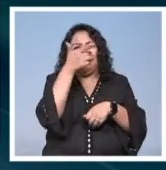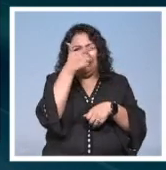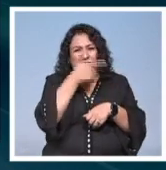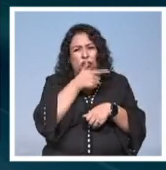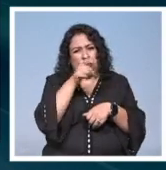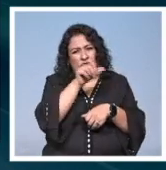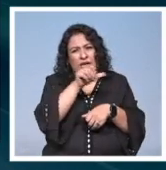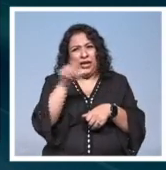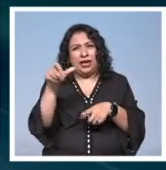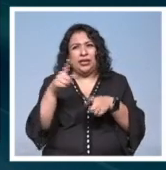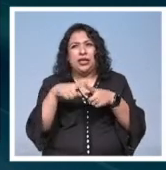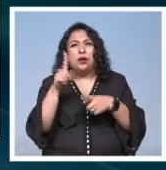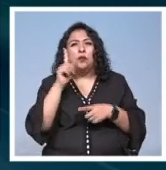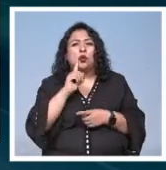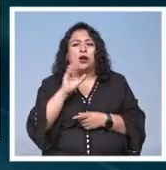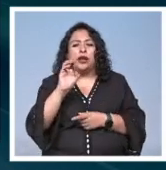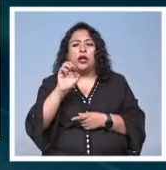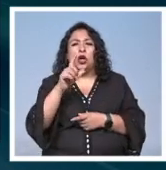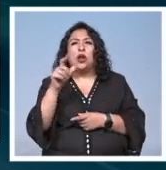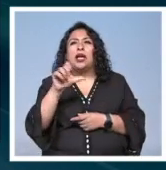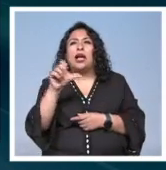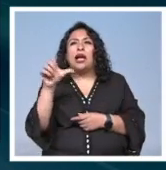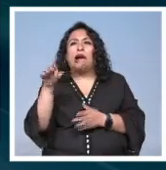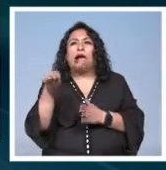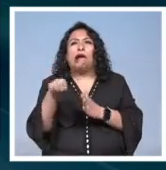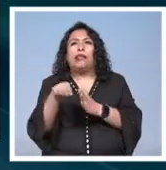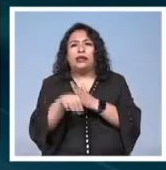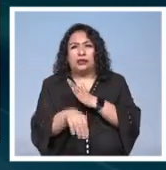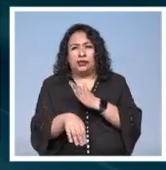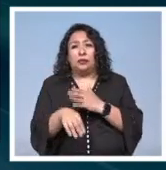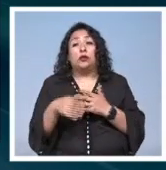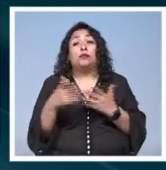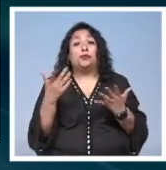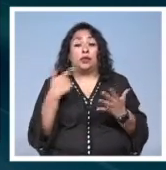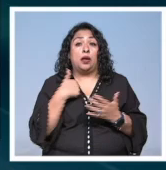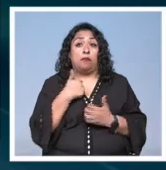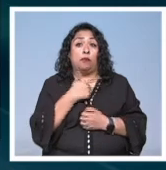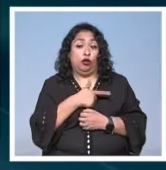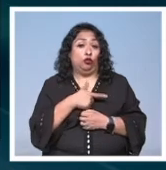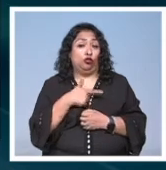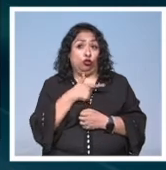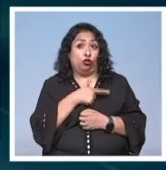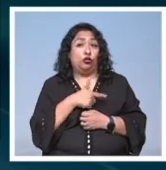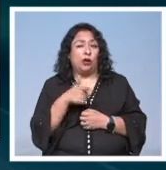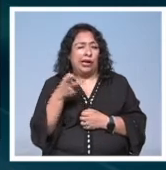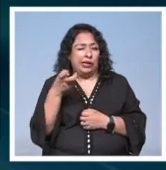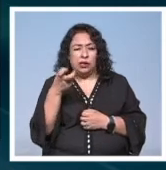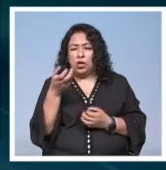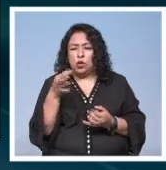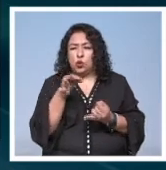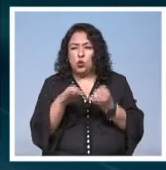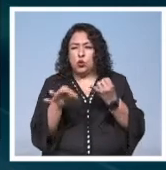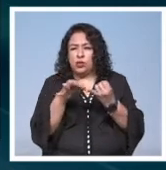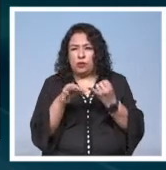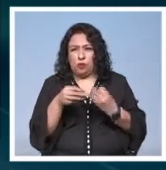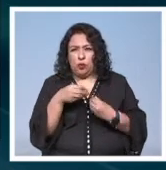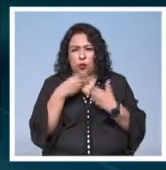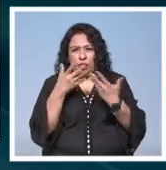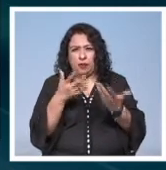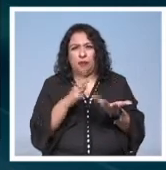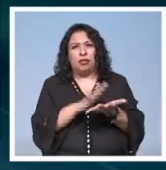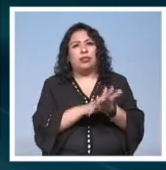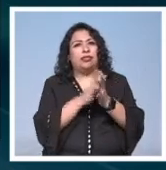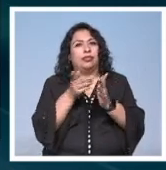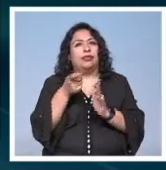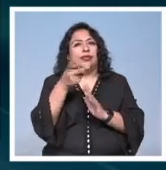dedicado a Olga Yu en su descendimiento y me gustó ese remate de poema que lo llevara